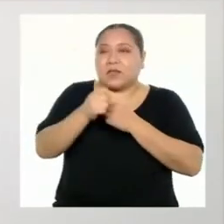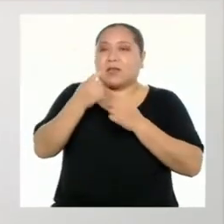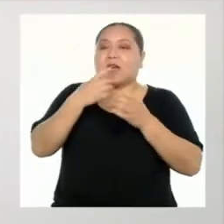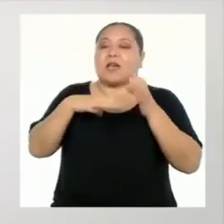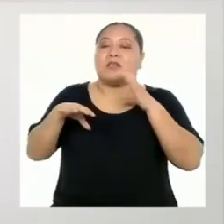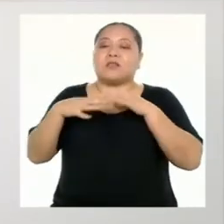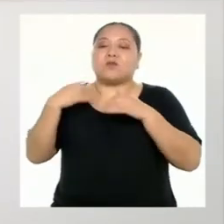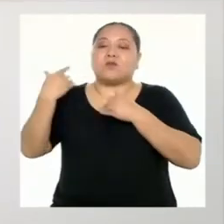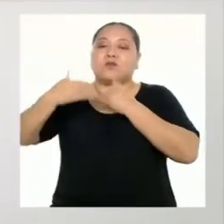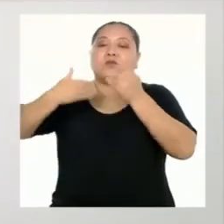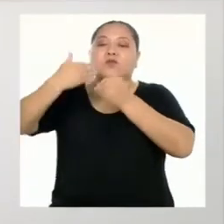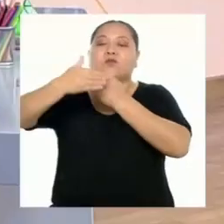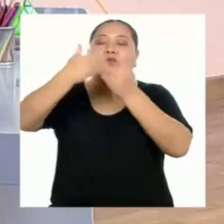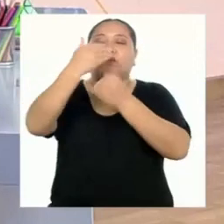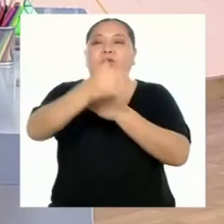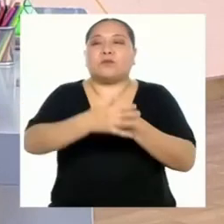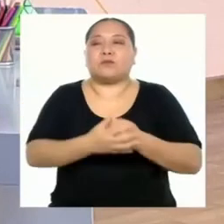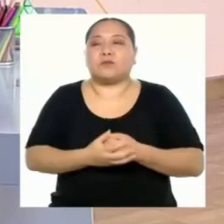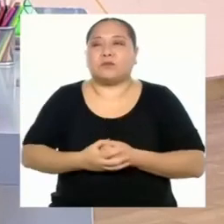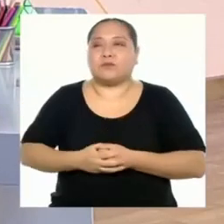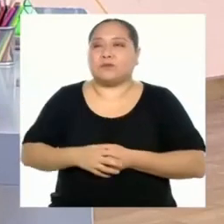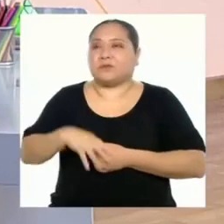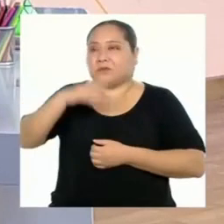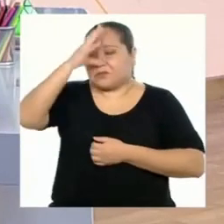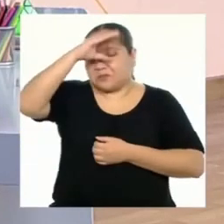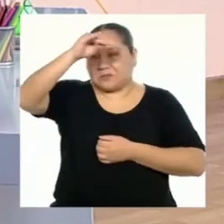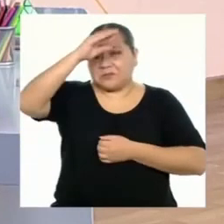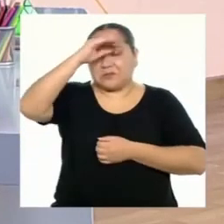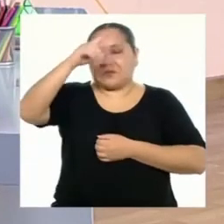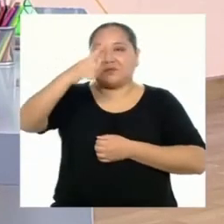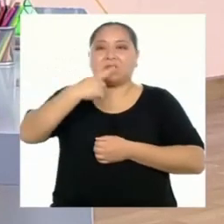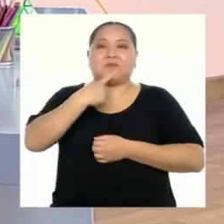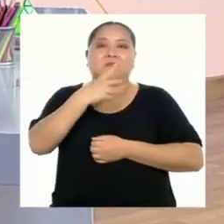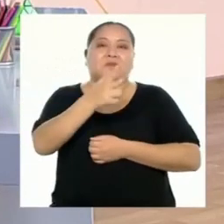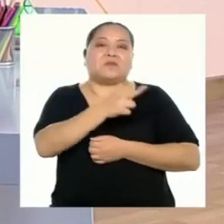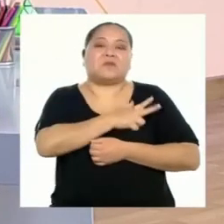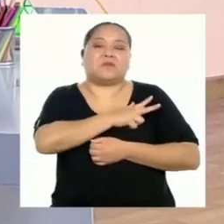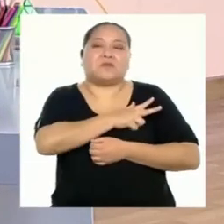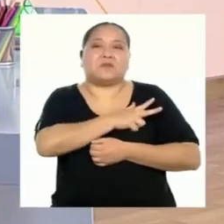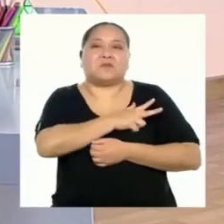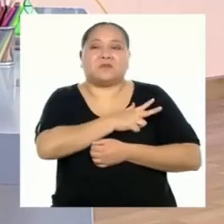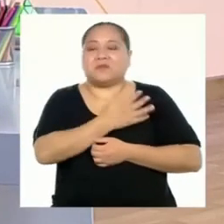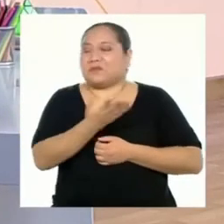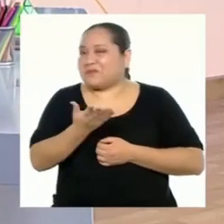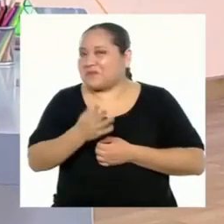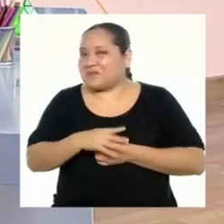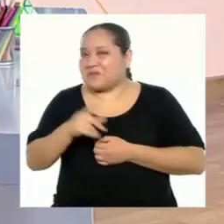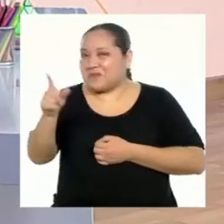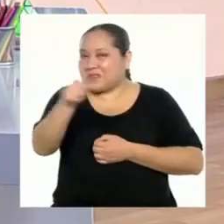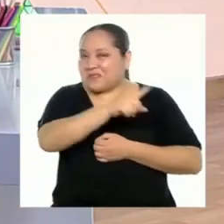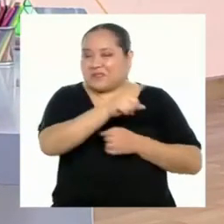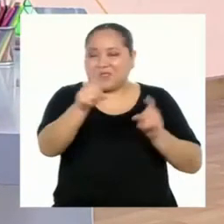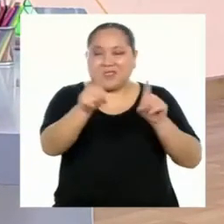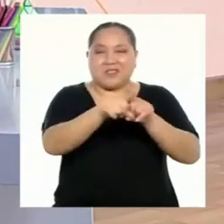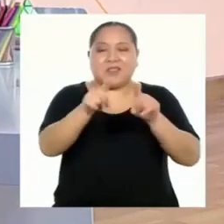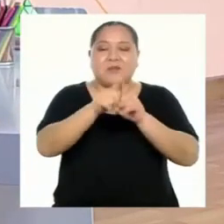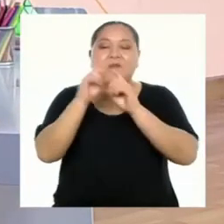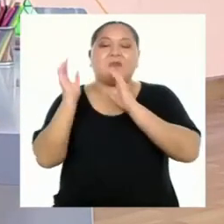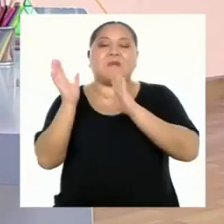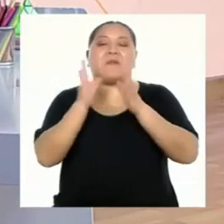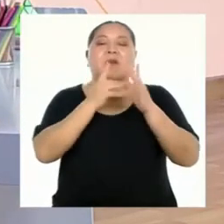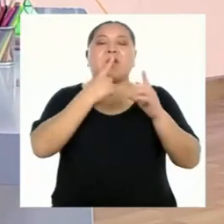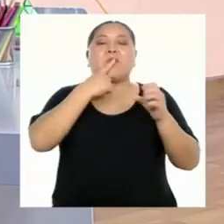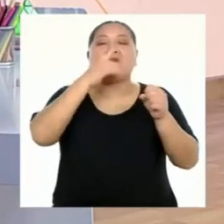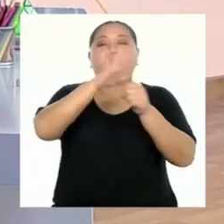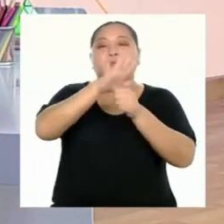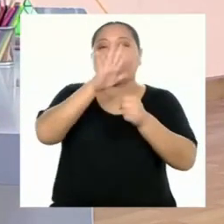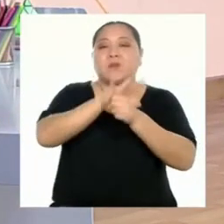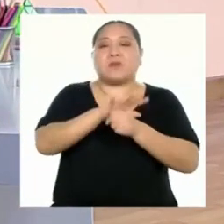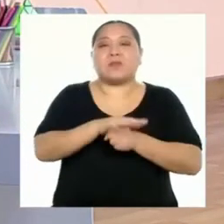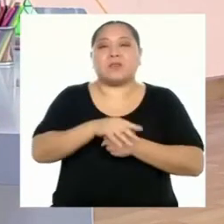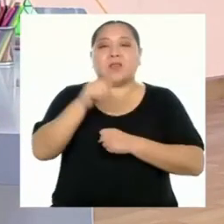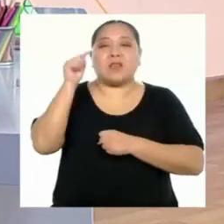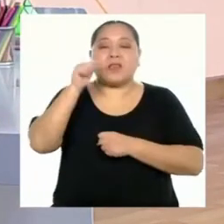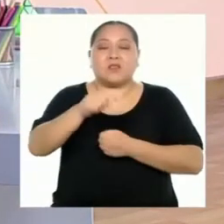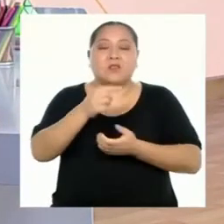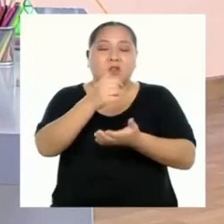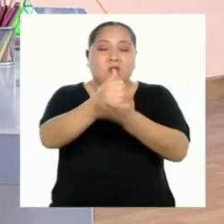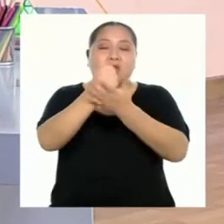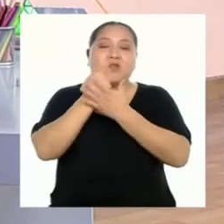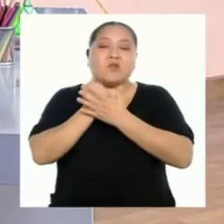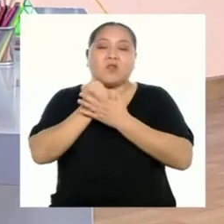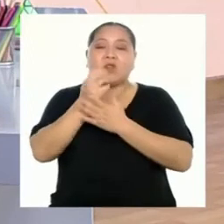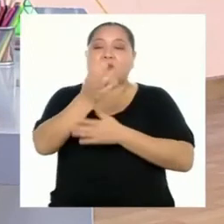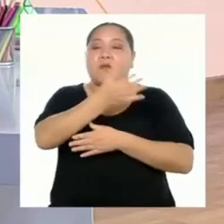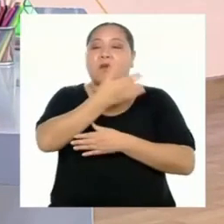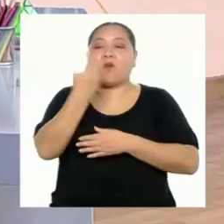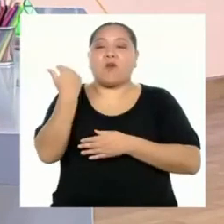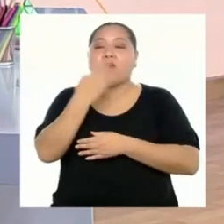siguiendo nuestros compromisos. Chicas y chicos de terceros de secundaria, ustedes también elaboren sus compromisos. Esto nos